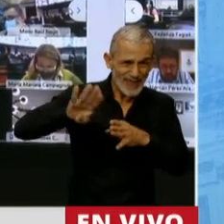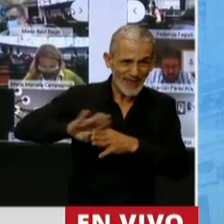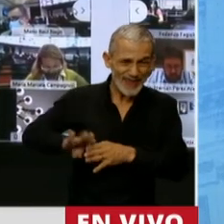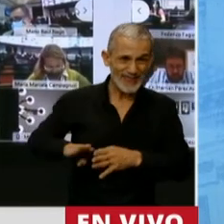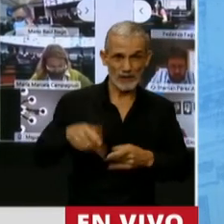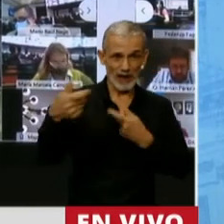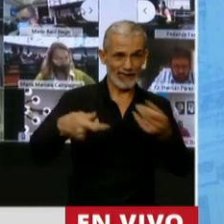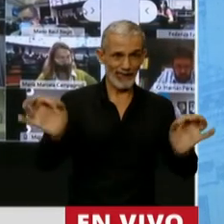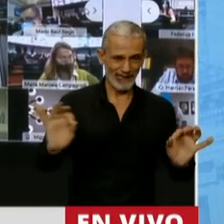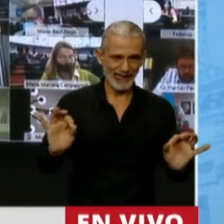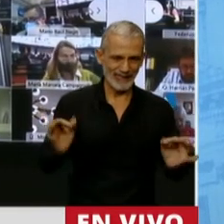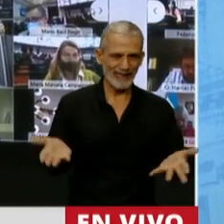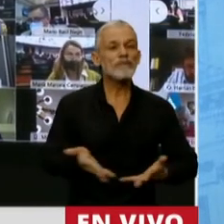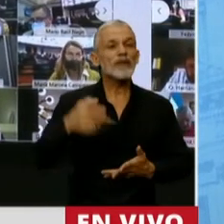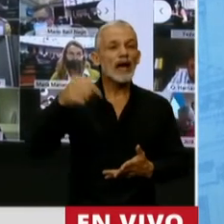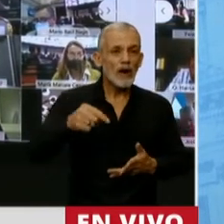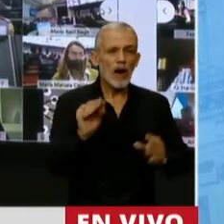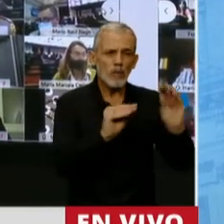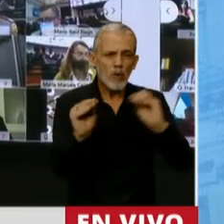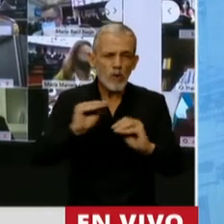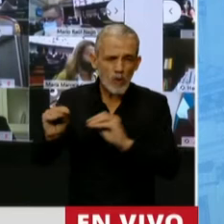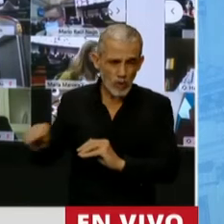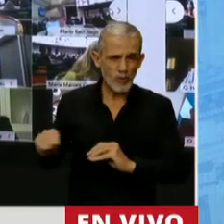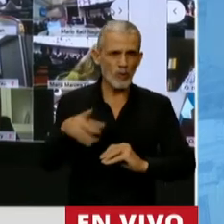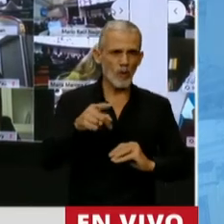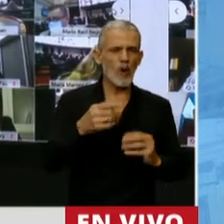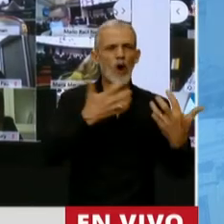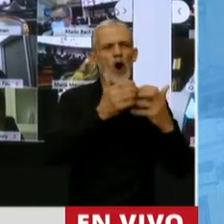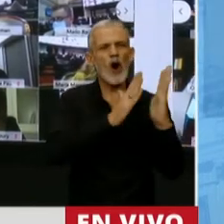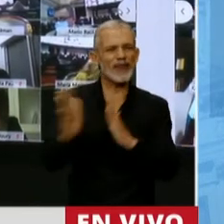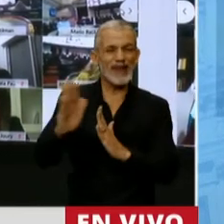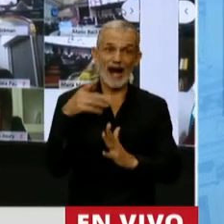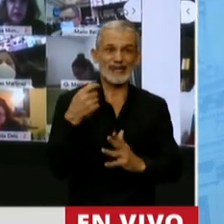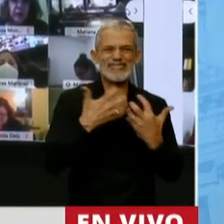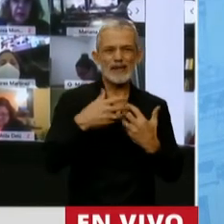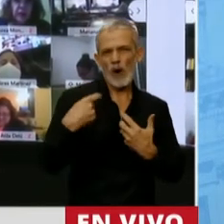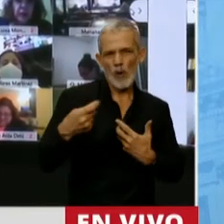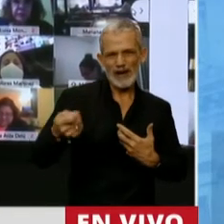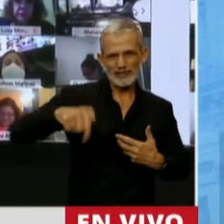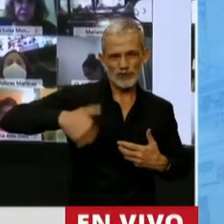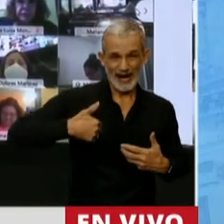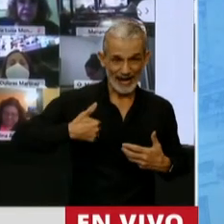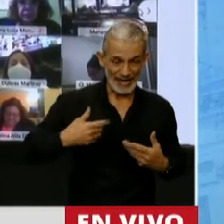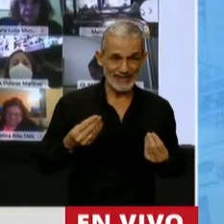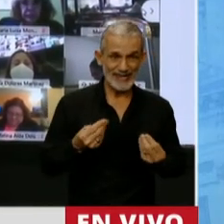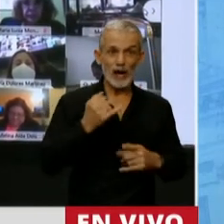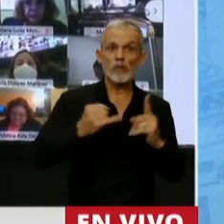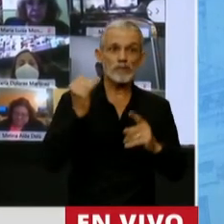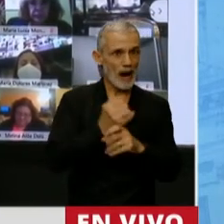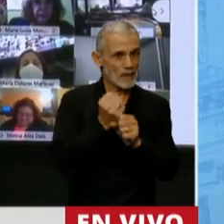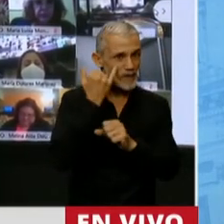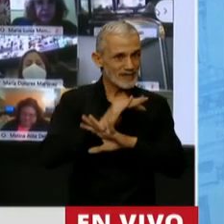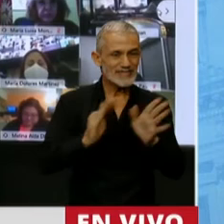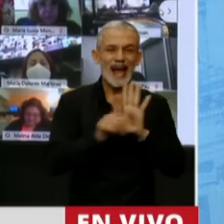lo fuimos reordenando, estamos en proceso de reestructurar y reordenar el sistema previsional en la Argentina, no solamente con la media sanción que